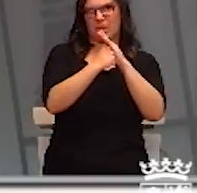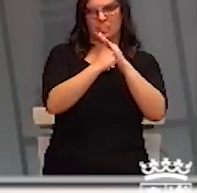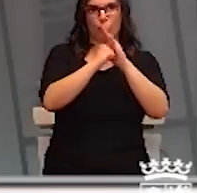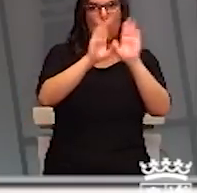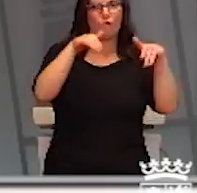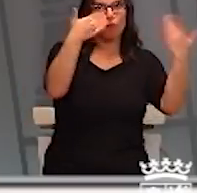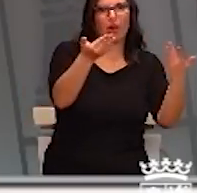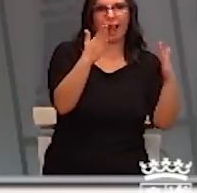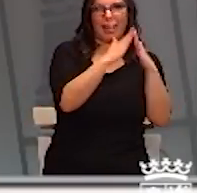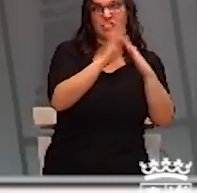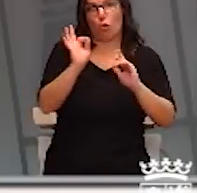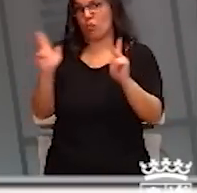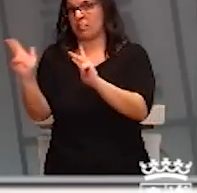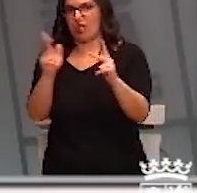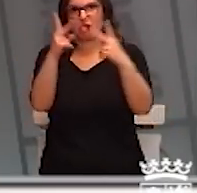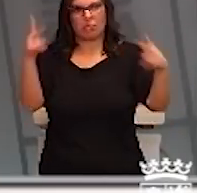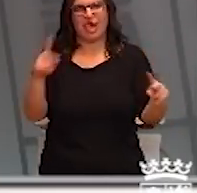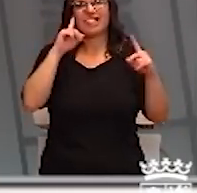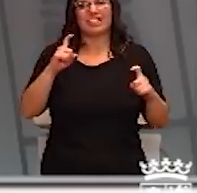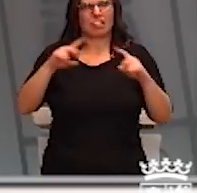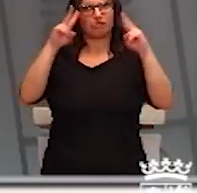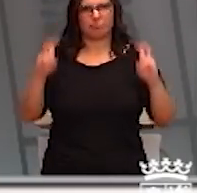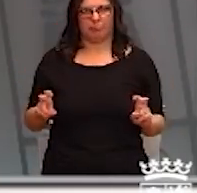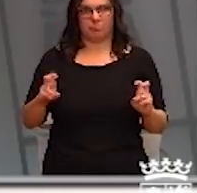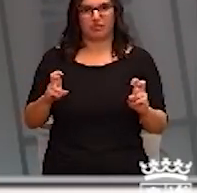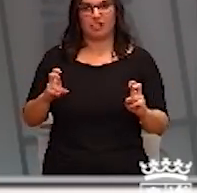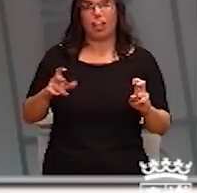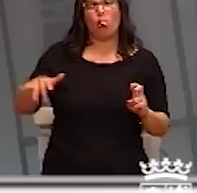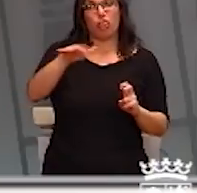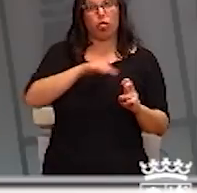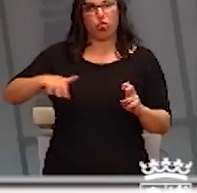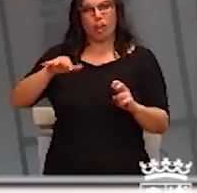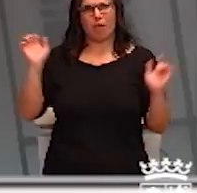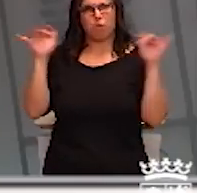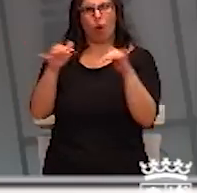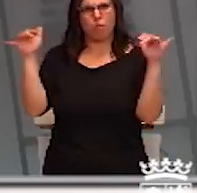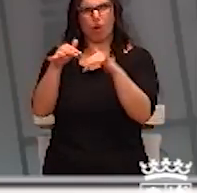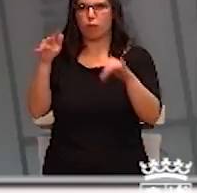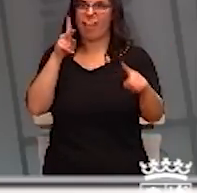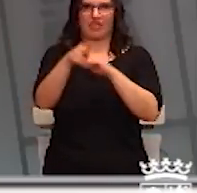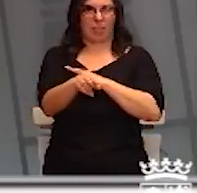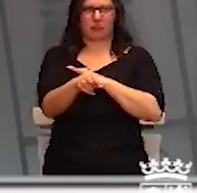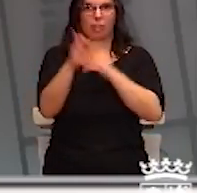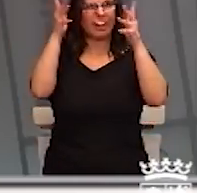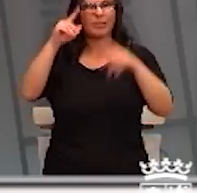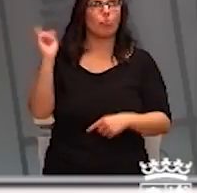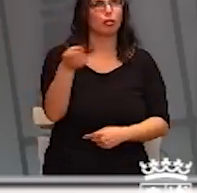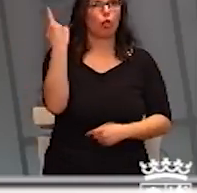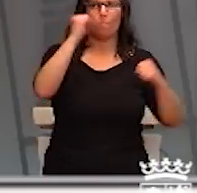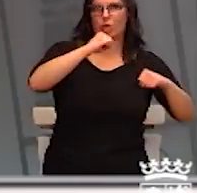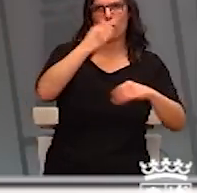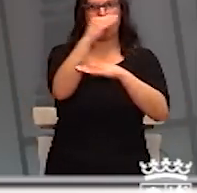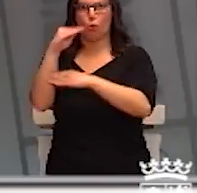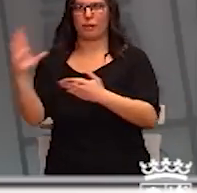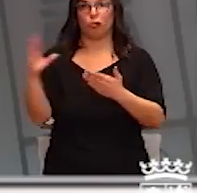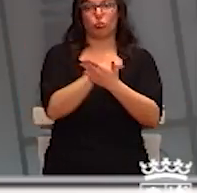de su residencia. En cualquier caso, evitar lugares concurridos, para toda la población esta recomendación, en los que